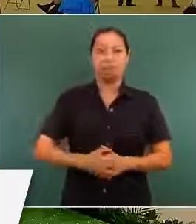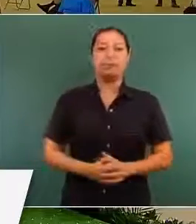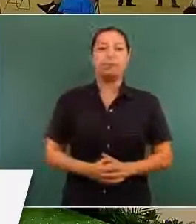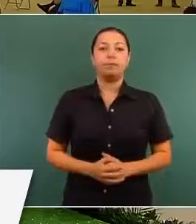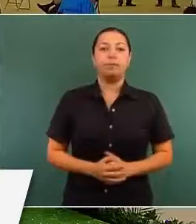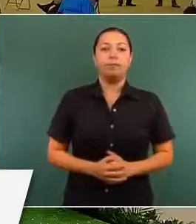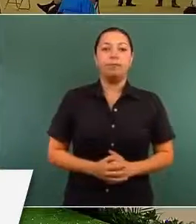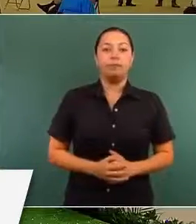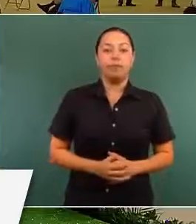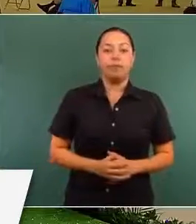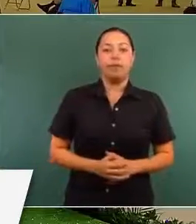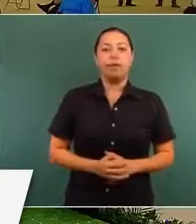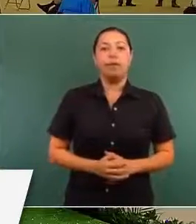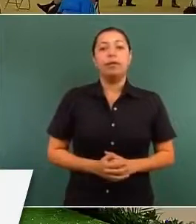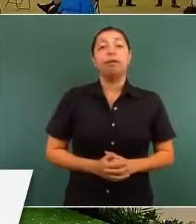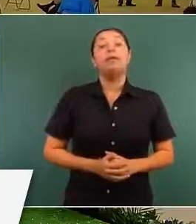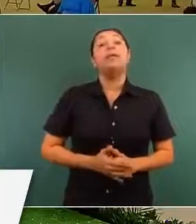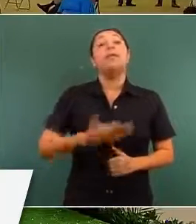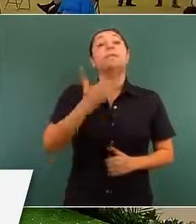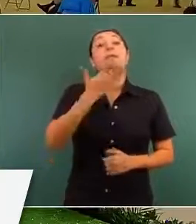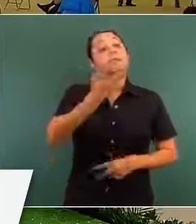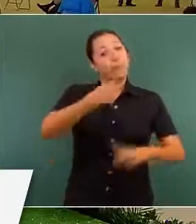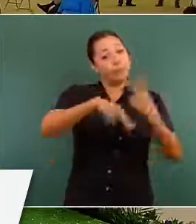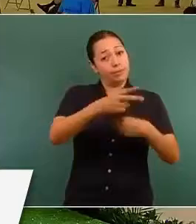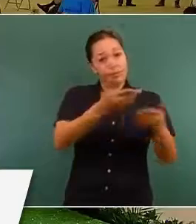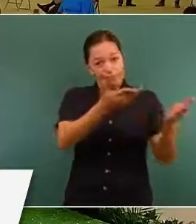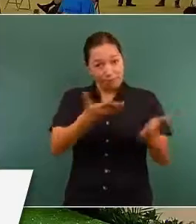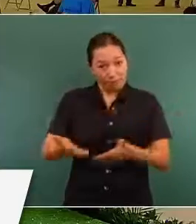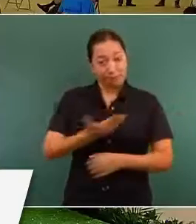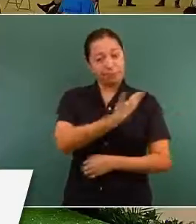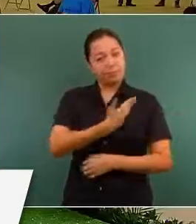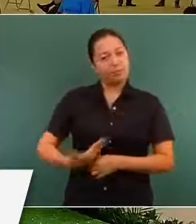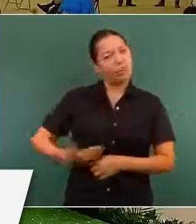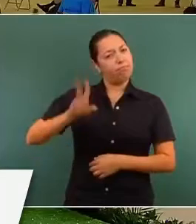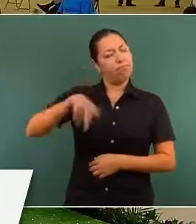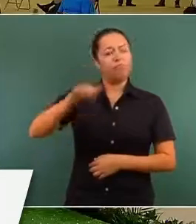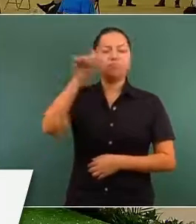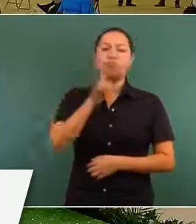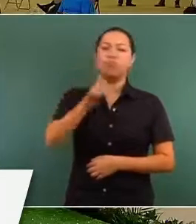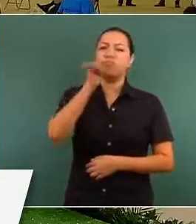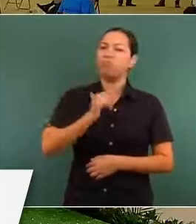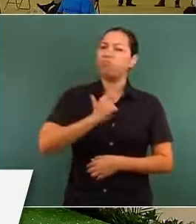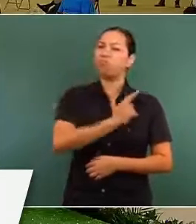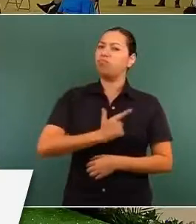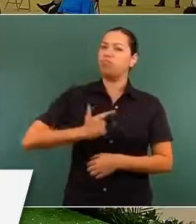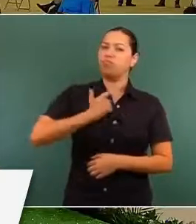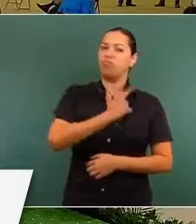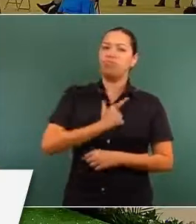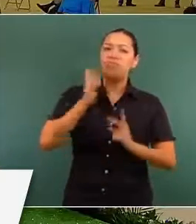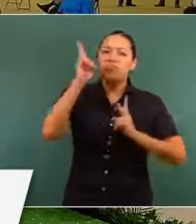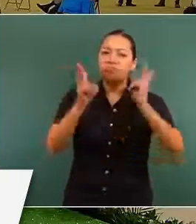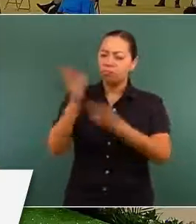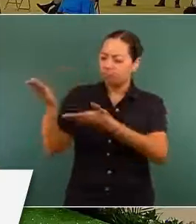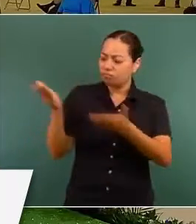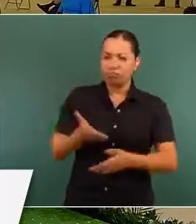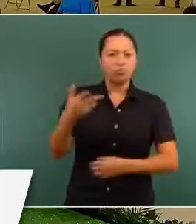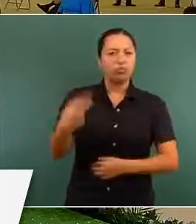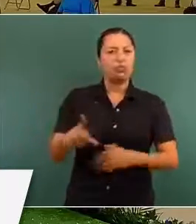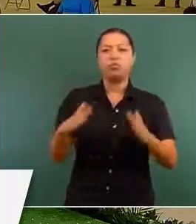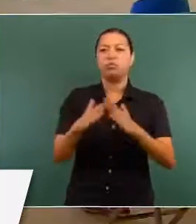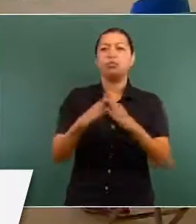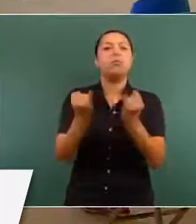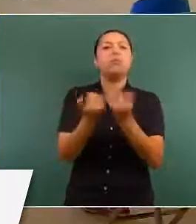Señor presidente, sea usted muy bienvenido a Sinaloa, siempre es un gran gusto tenerlo aquí en su casa con gente noble, abierta,